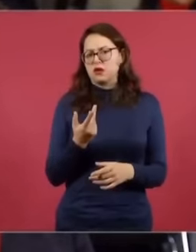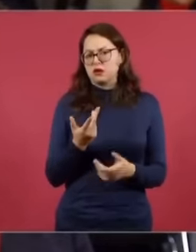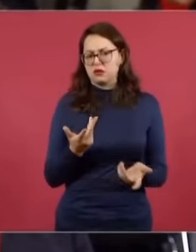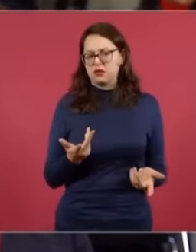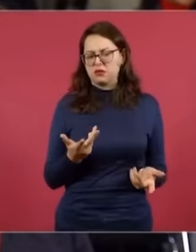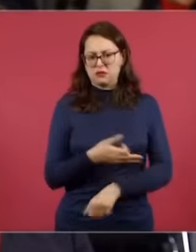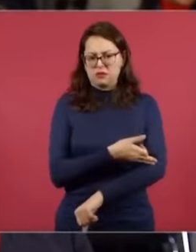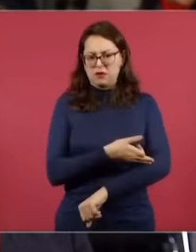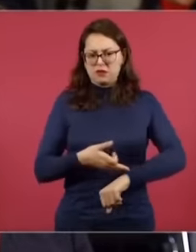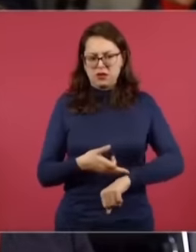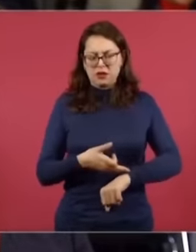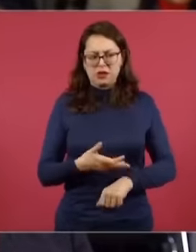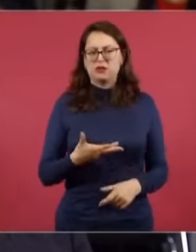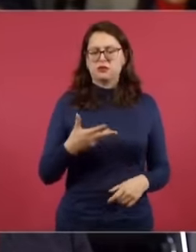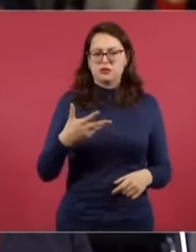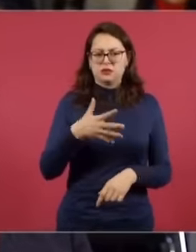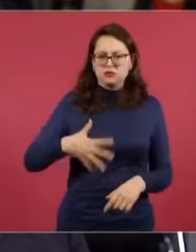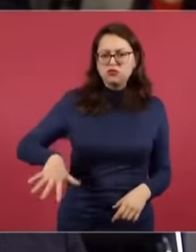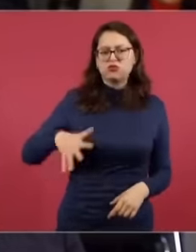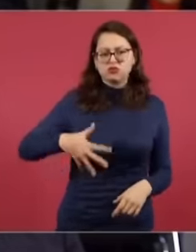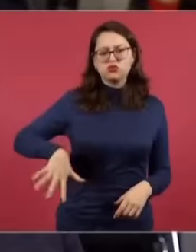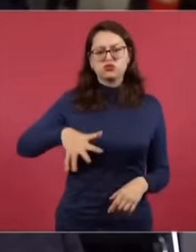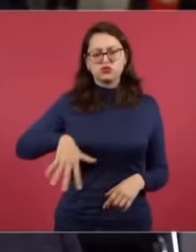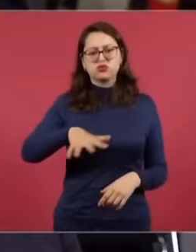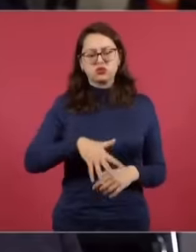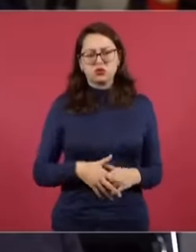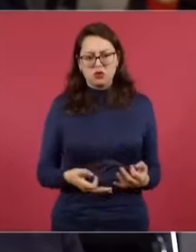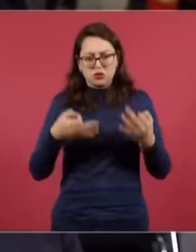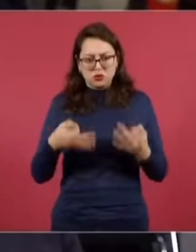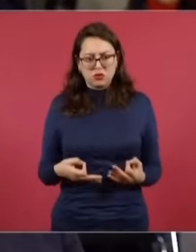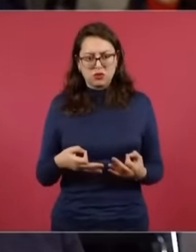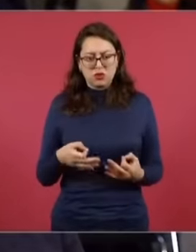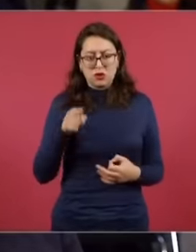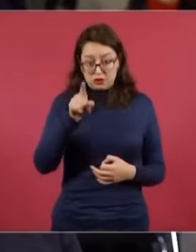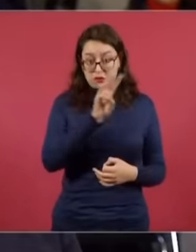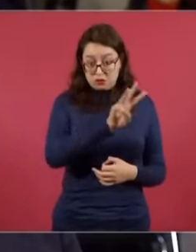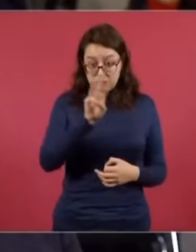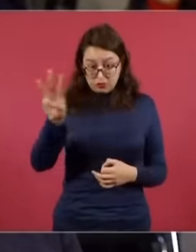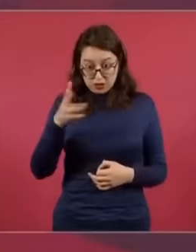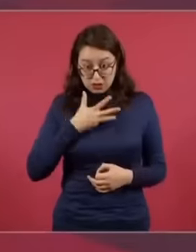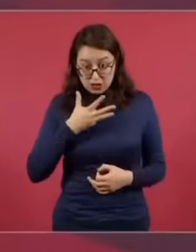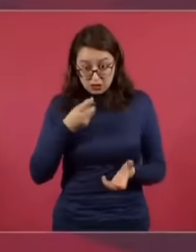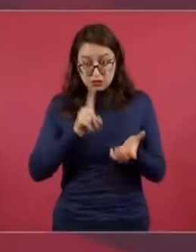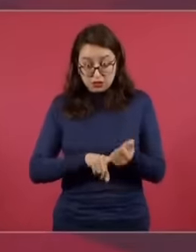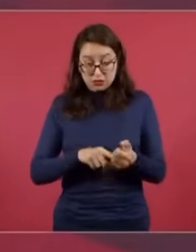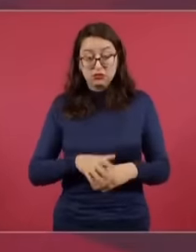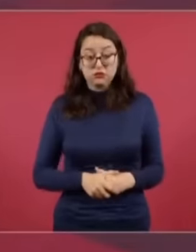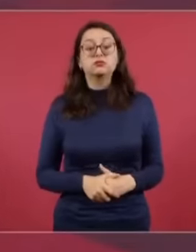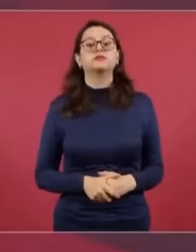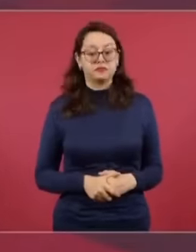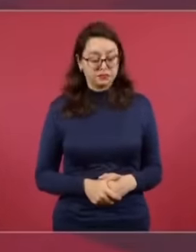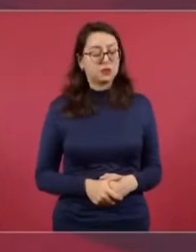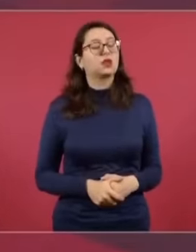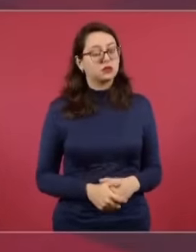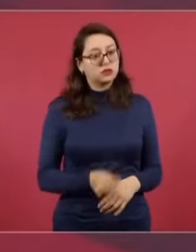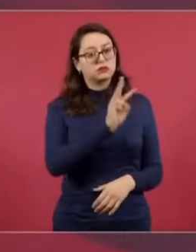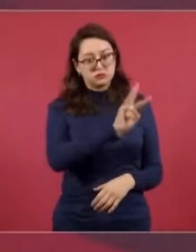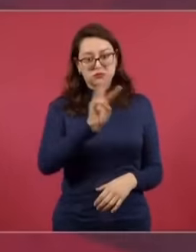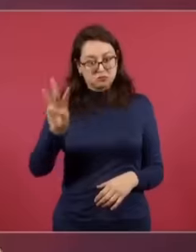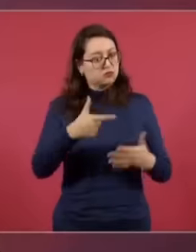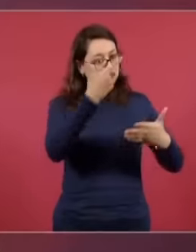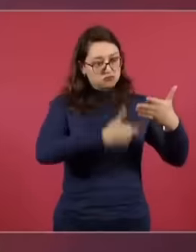para todas las familias que están buscando a sus desaparecidos, ¿cuál es la cifra oficial, la que viene en esa página web? está el registro en una página